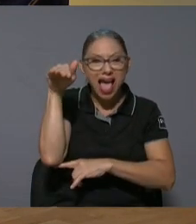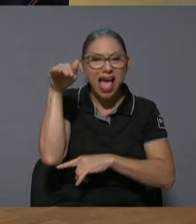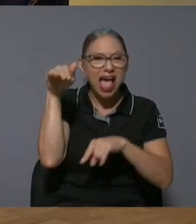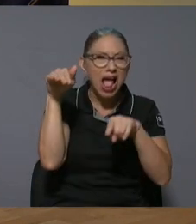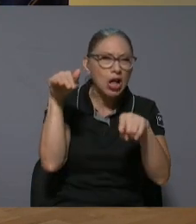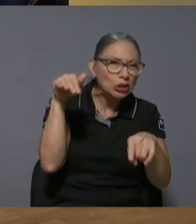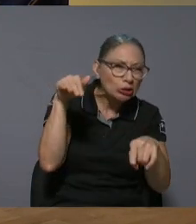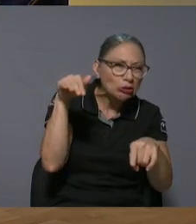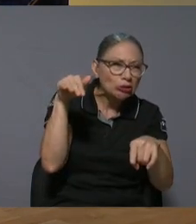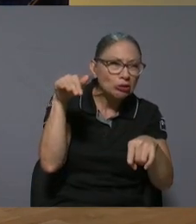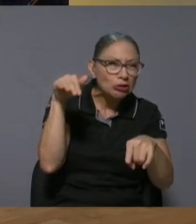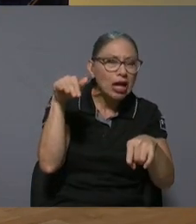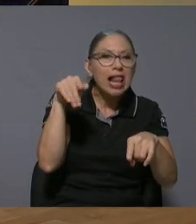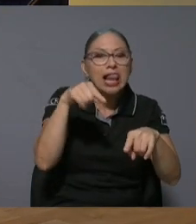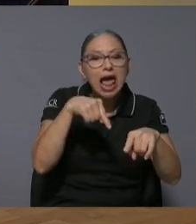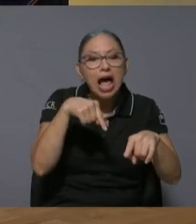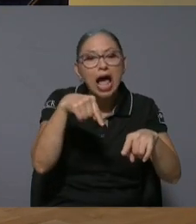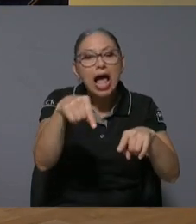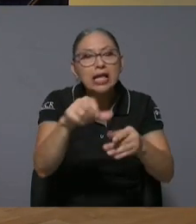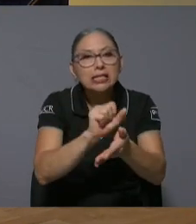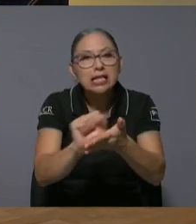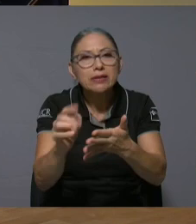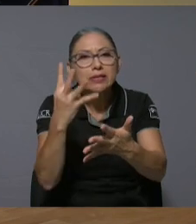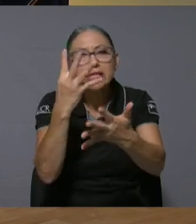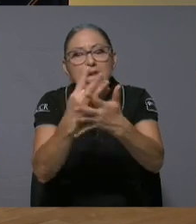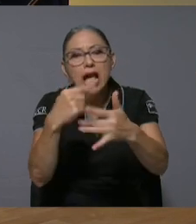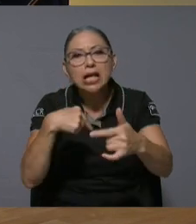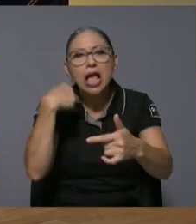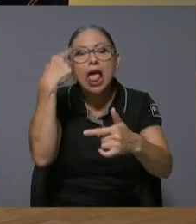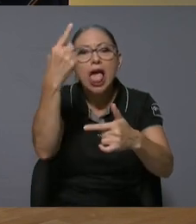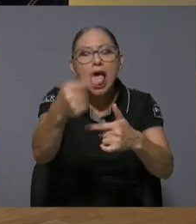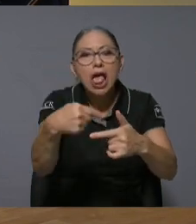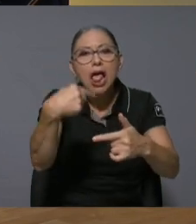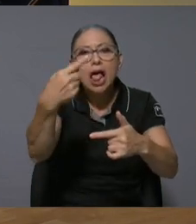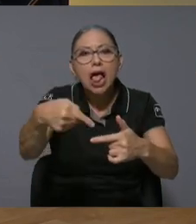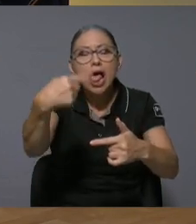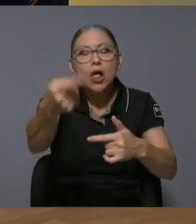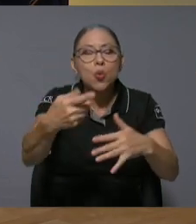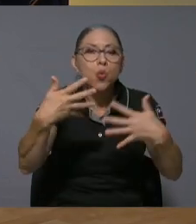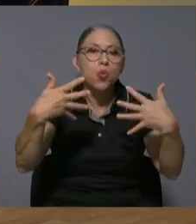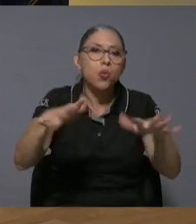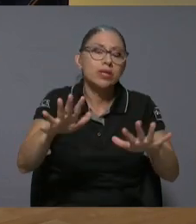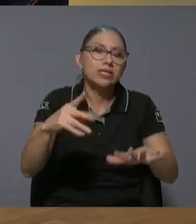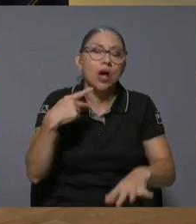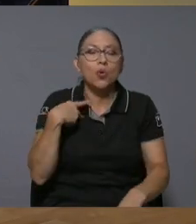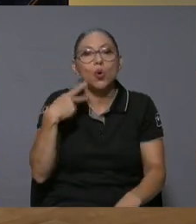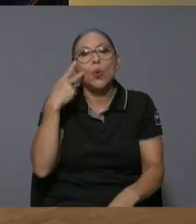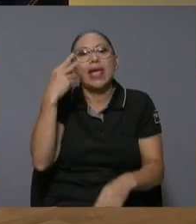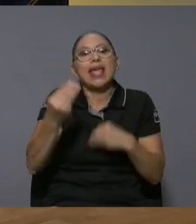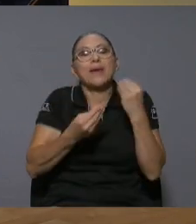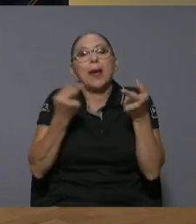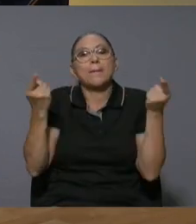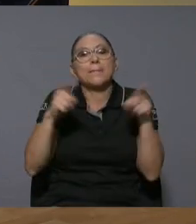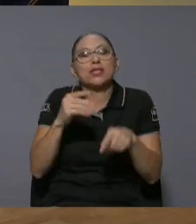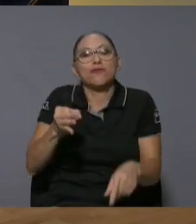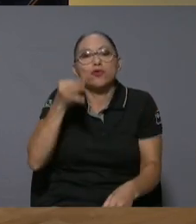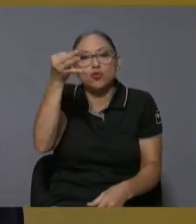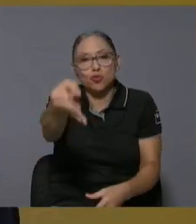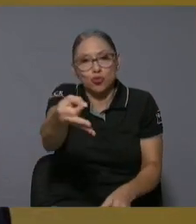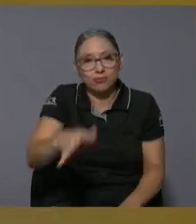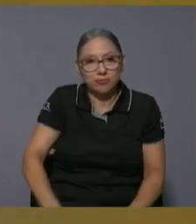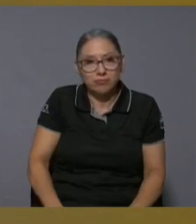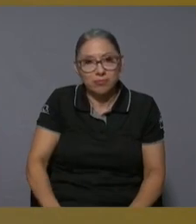Sebastián y ahí seguimos hasta Juan Pablo II y empieza ya uno ve lo que va a ser el futuro es un proyecto